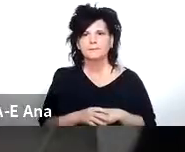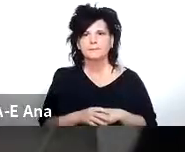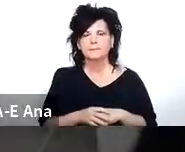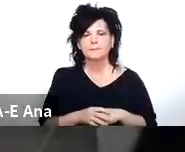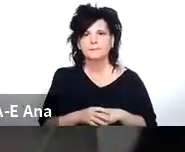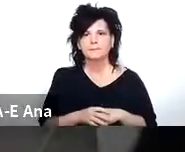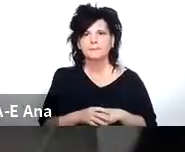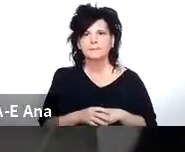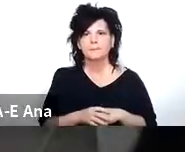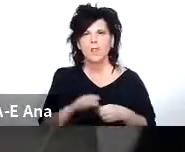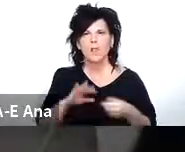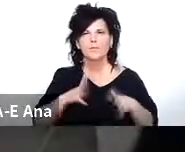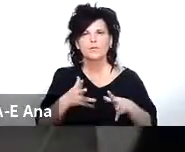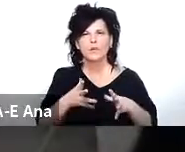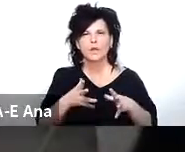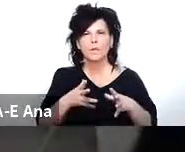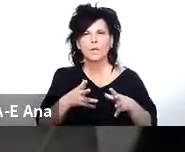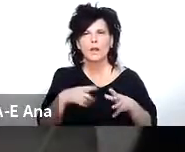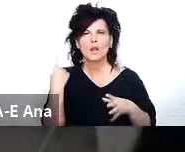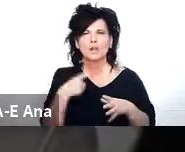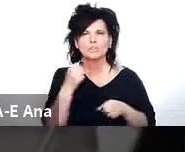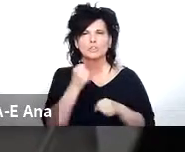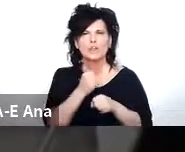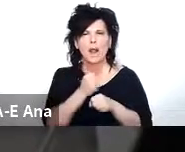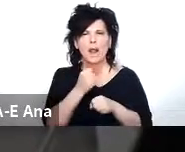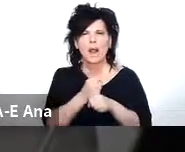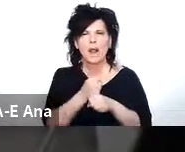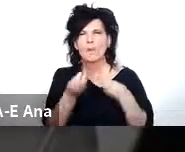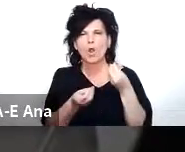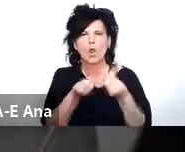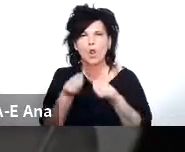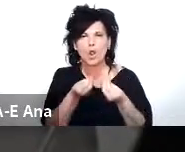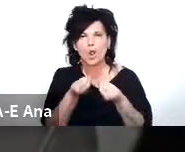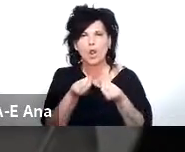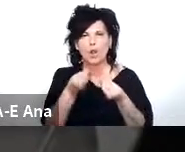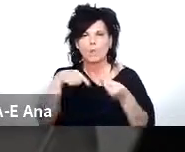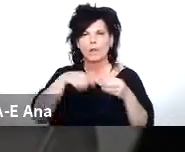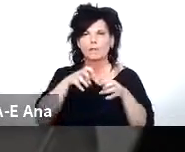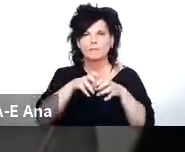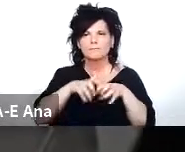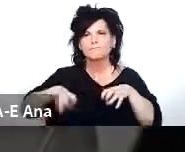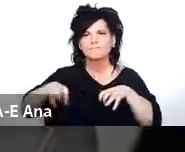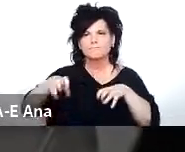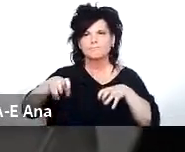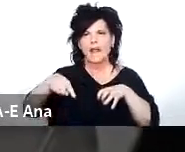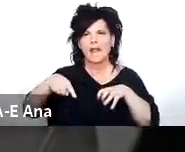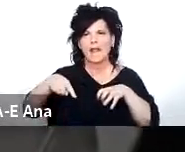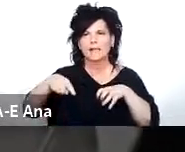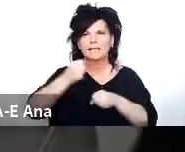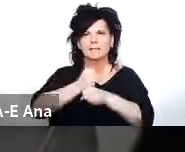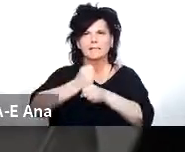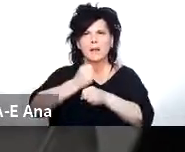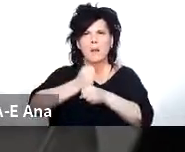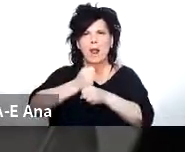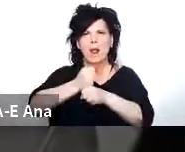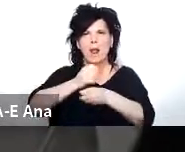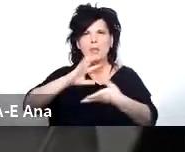de qué forma nosotros vamos a trabajar esto de qué forma la agencia va a encarar este proceso de igualar o